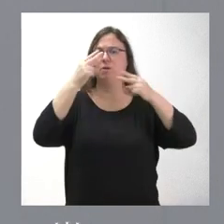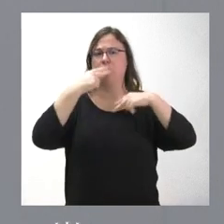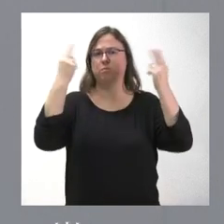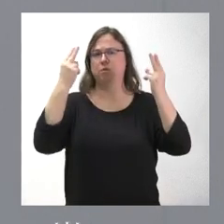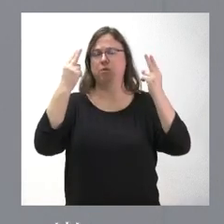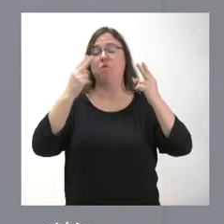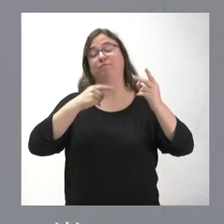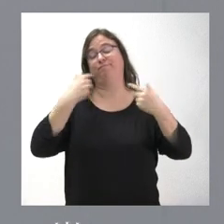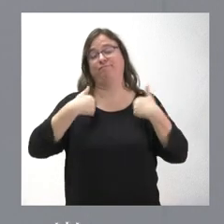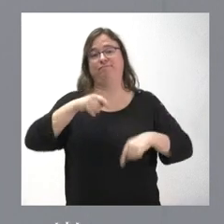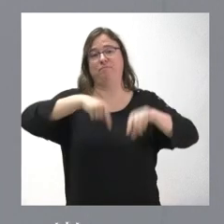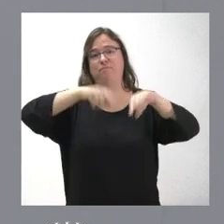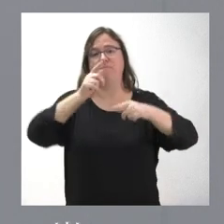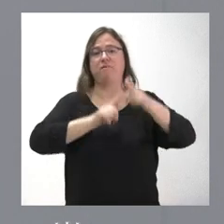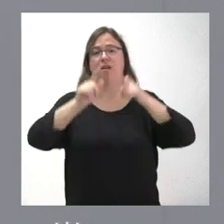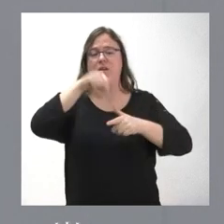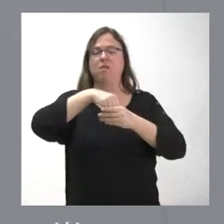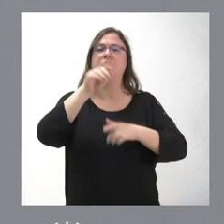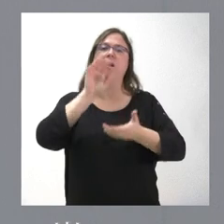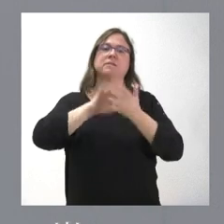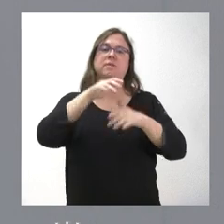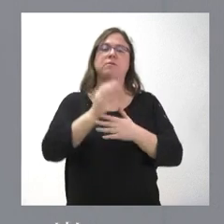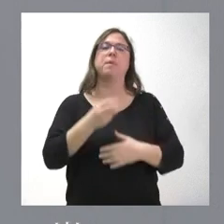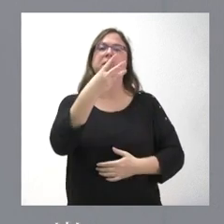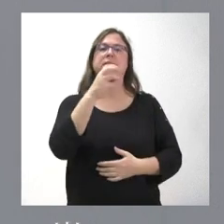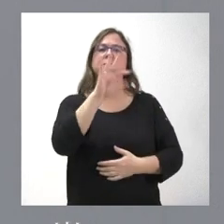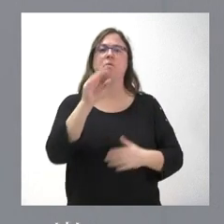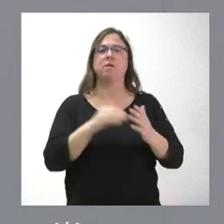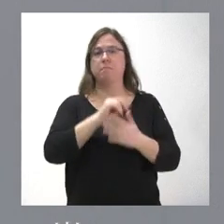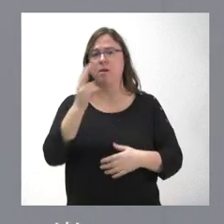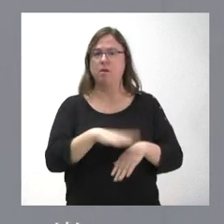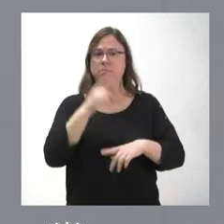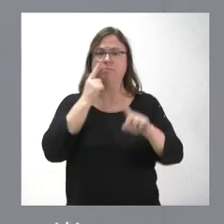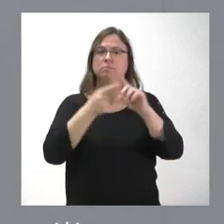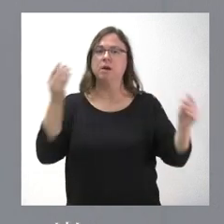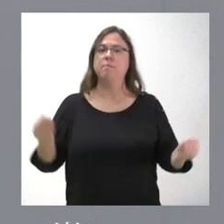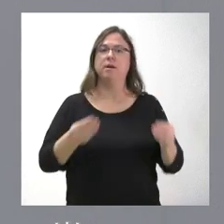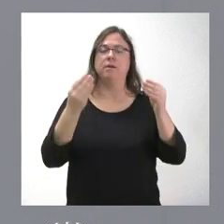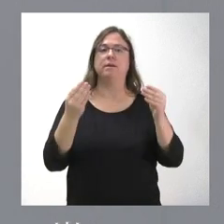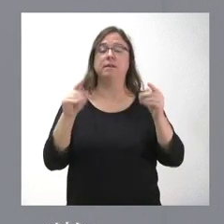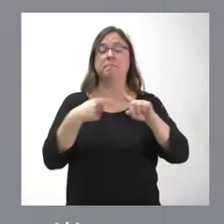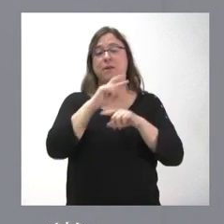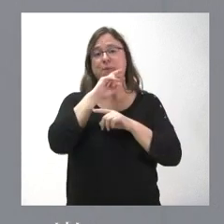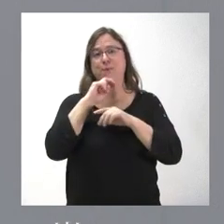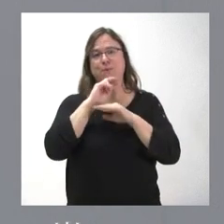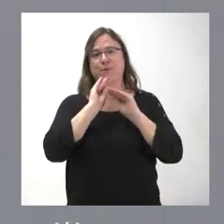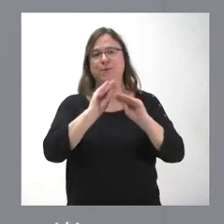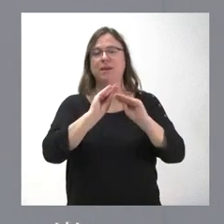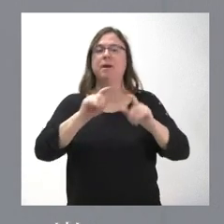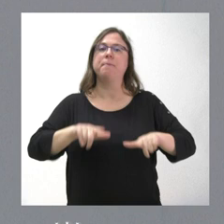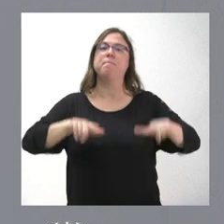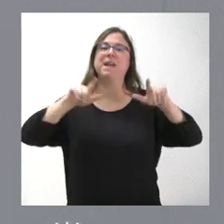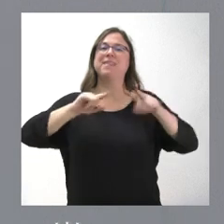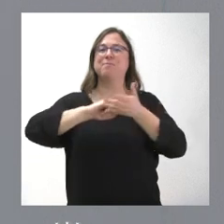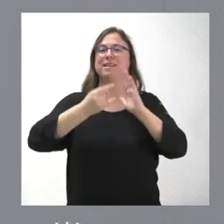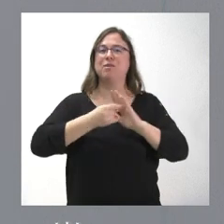de viajeros de la comunidad. 350.000 euros para mejorar y mantener la plataforma tecnológica que da